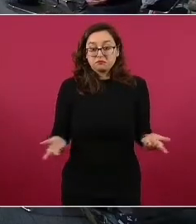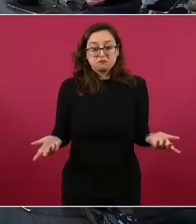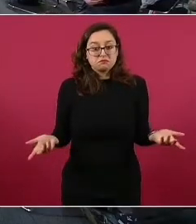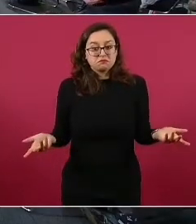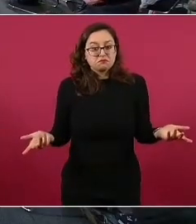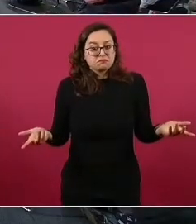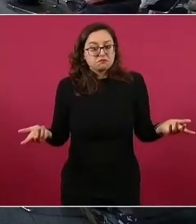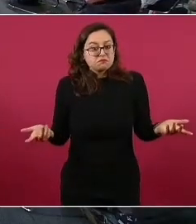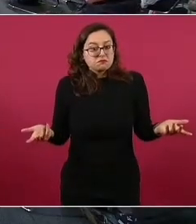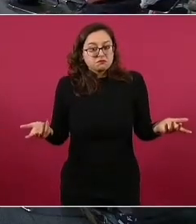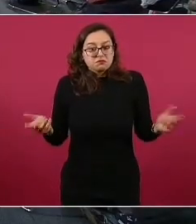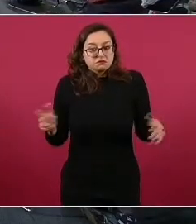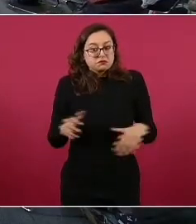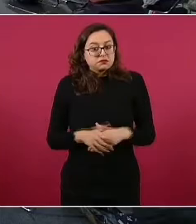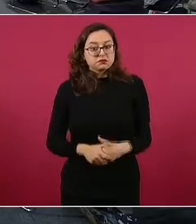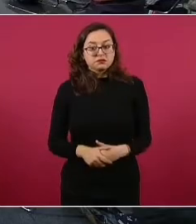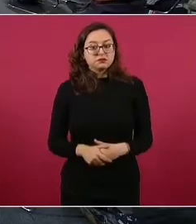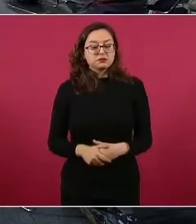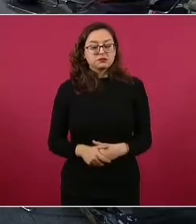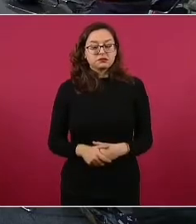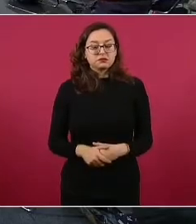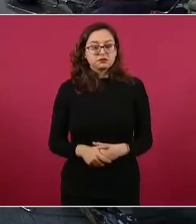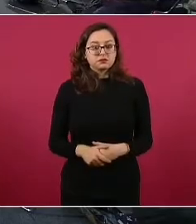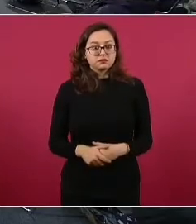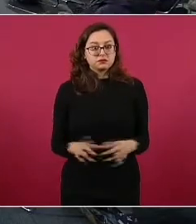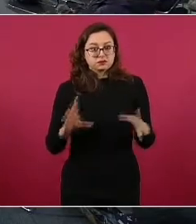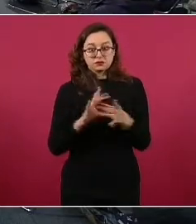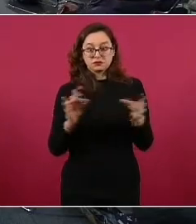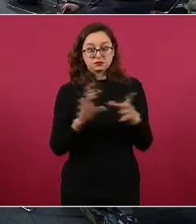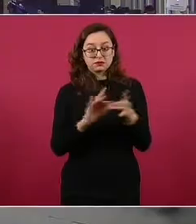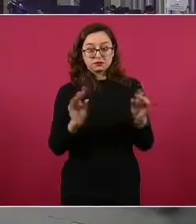Entonces, es muy claro.